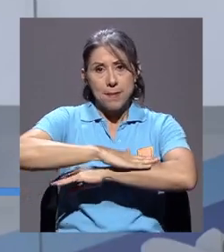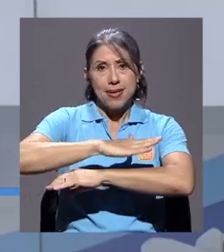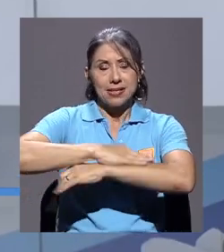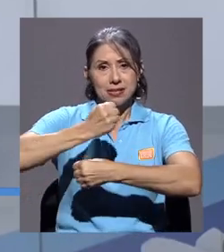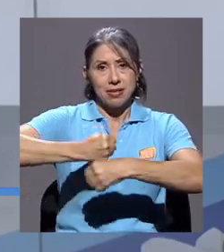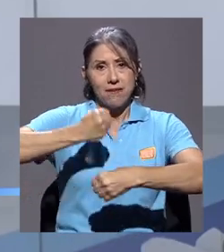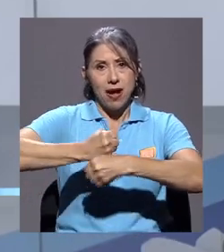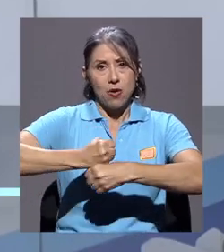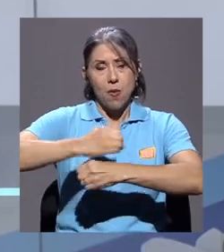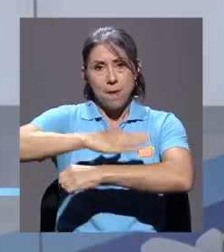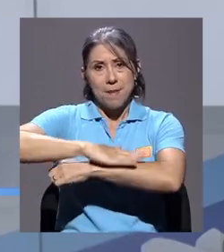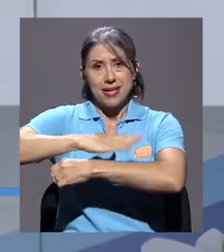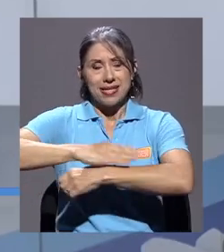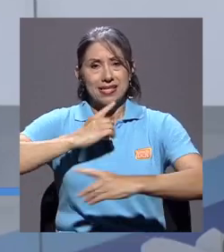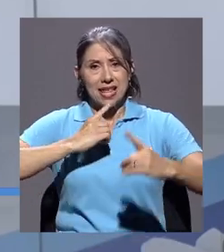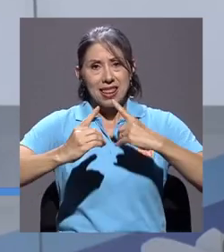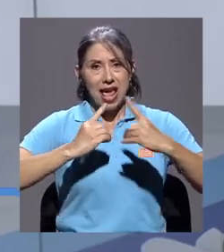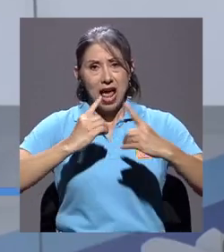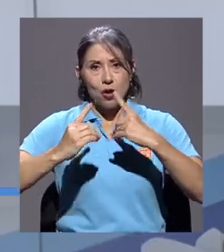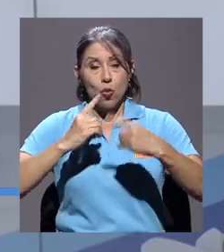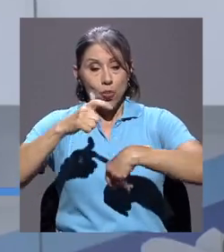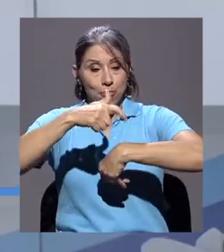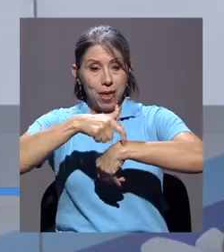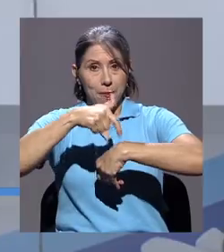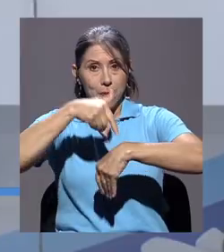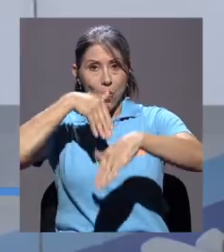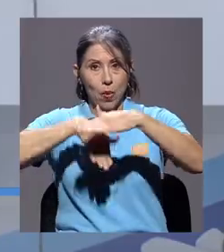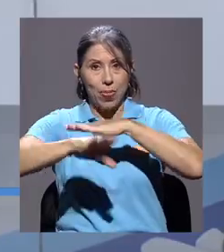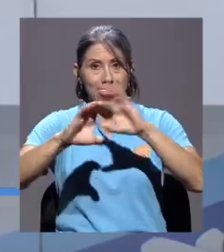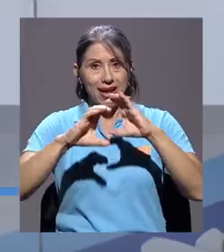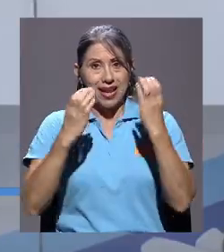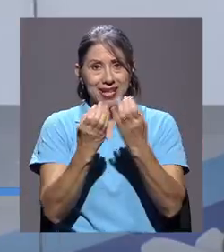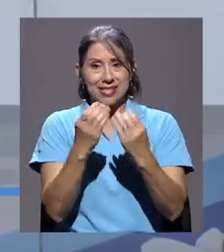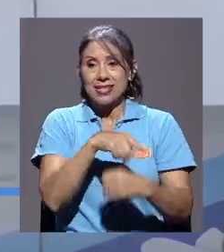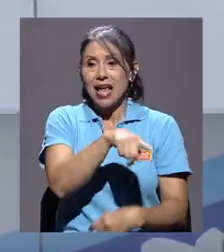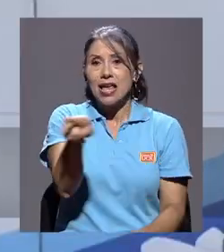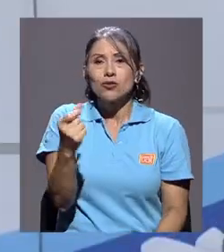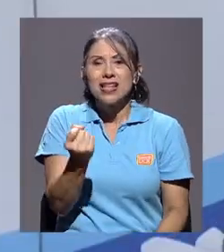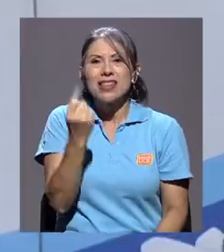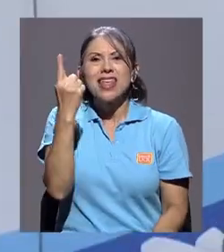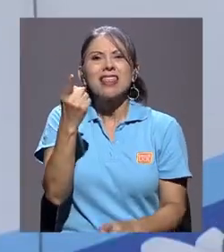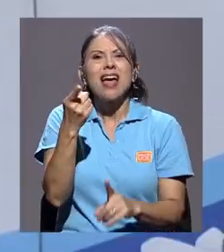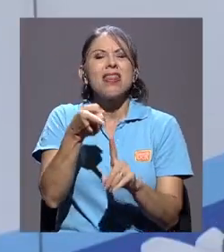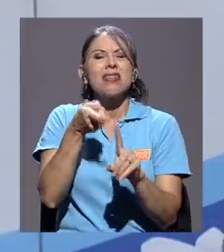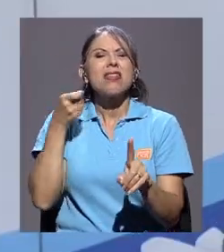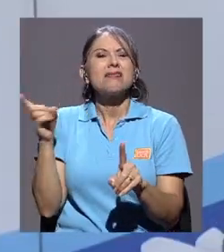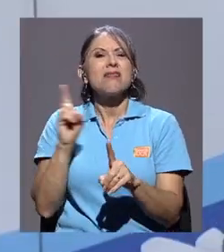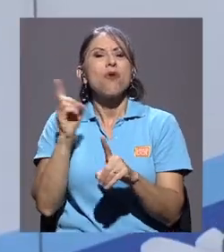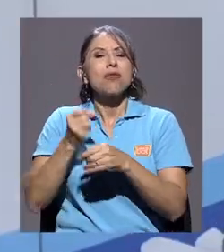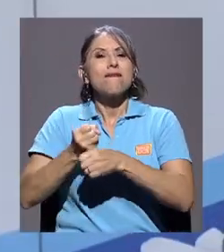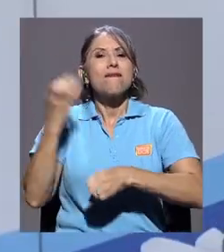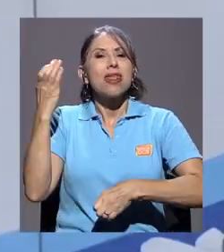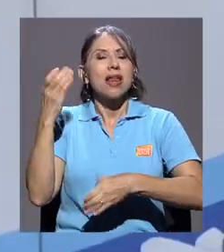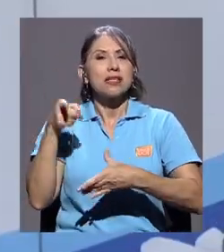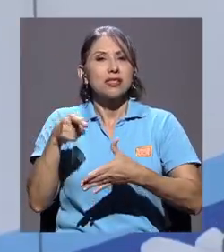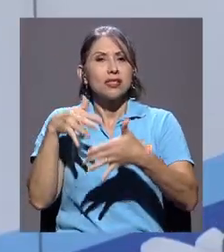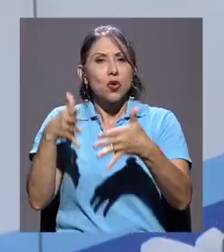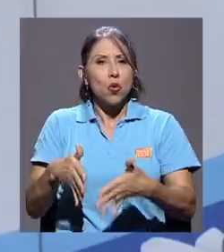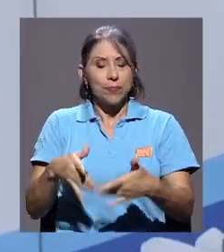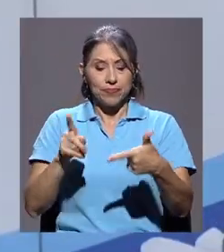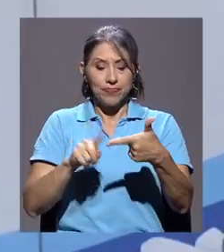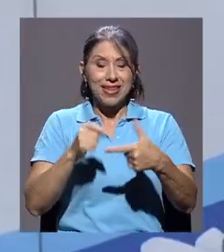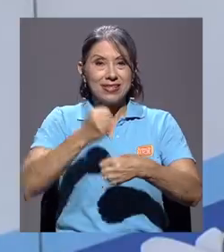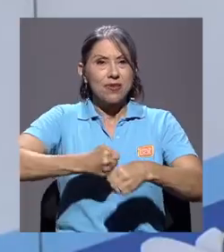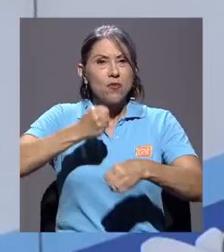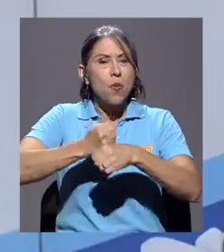trabajo o mesas de diálogo en las clases para que ellos entiendan de dónde viene la federación, por qué es que la federación está funcionando